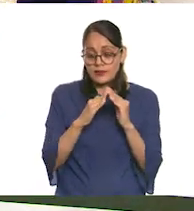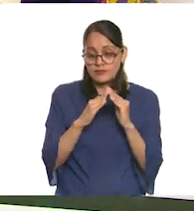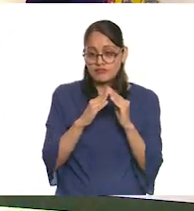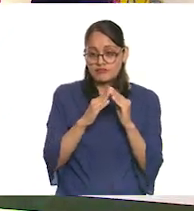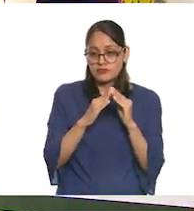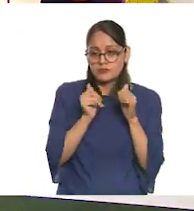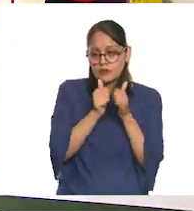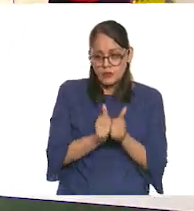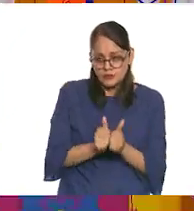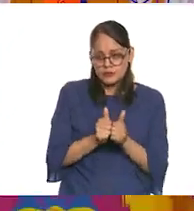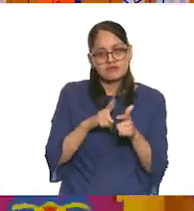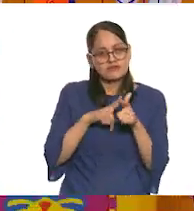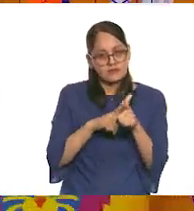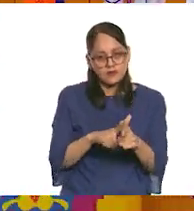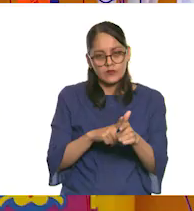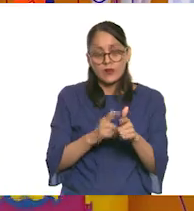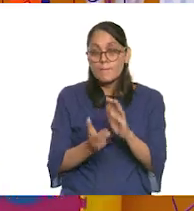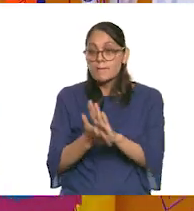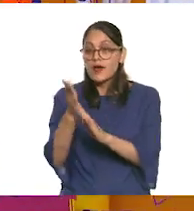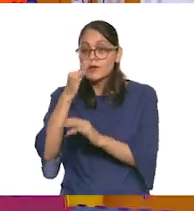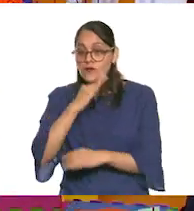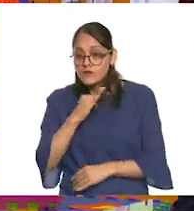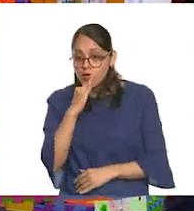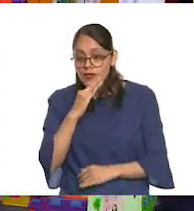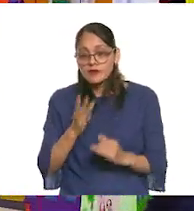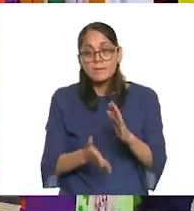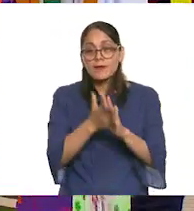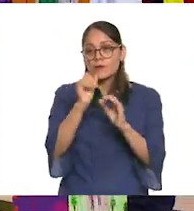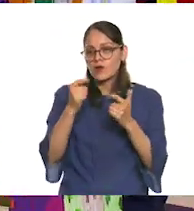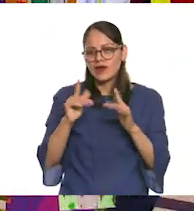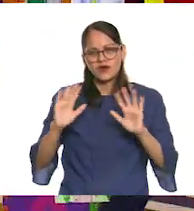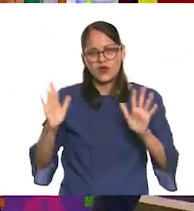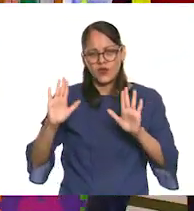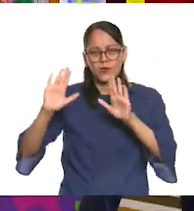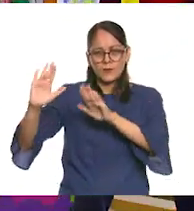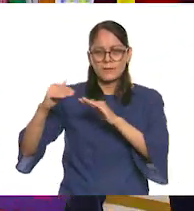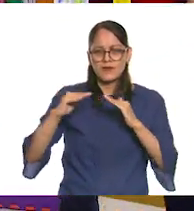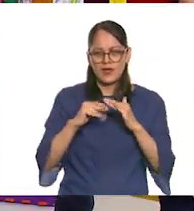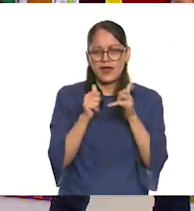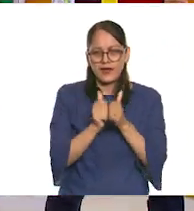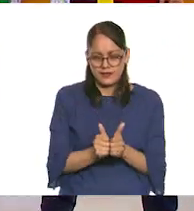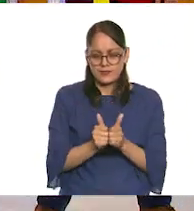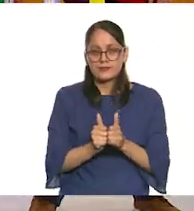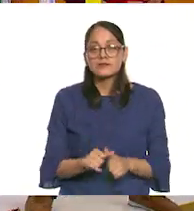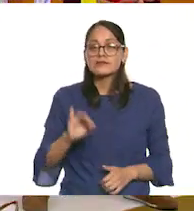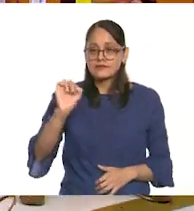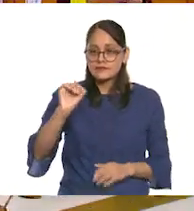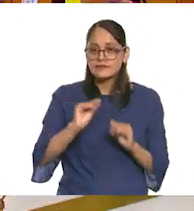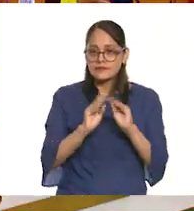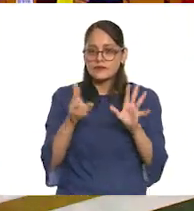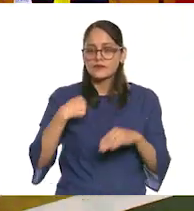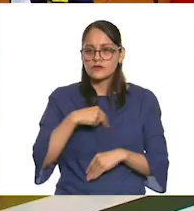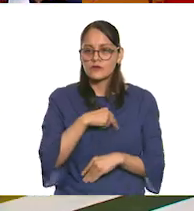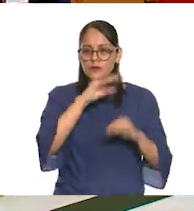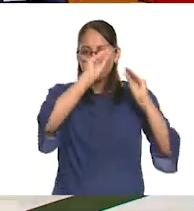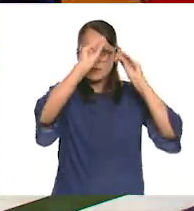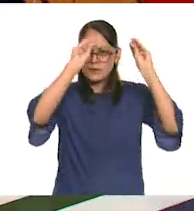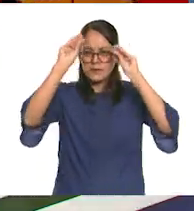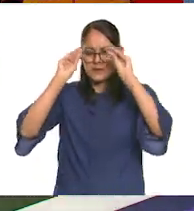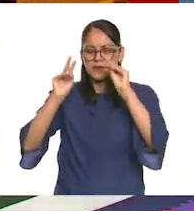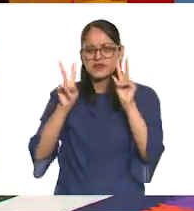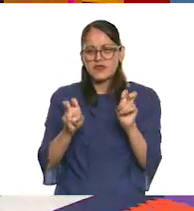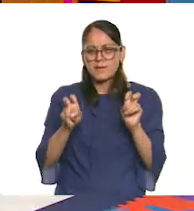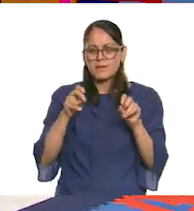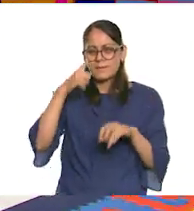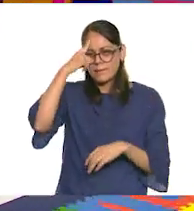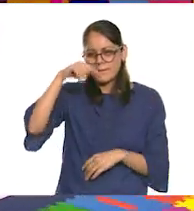salir a hacer festejos y esas cosas, Ivonne. Claro, podemos hacer una instalación para celebrar